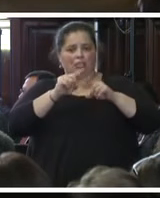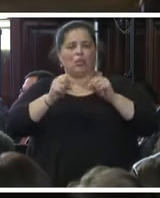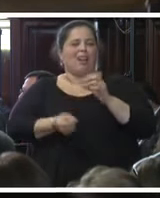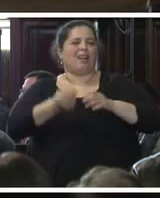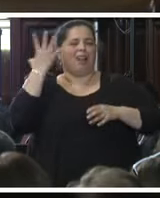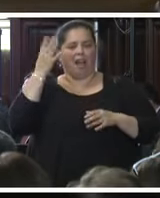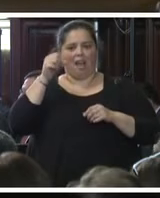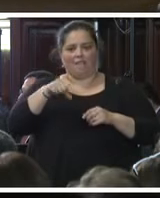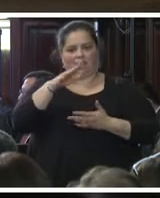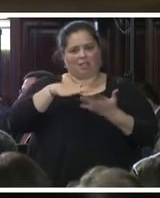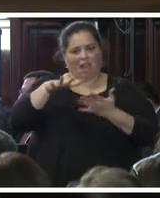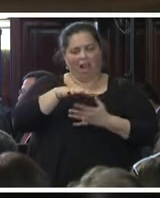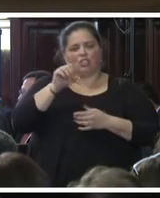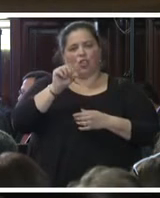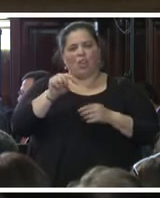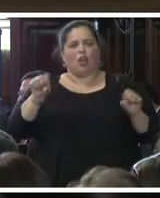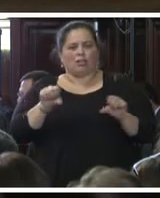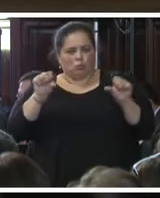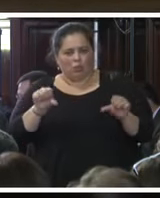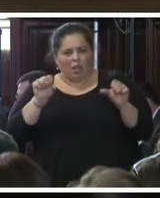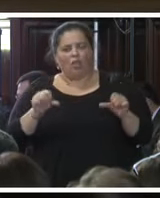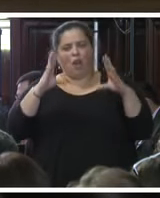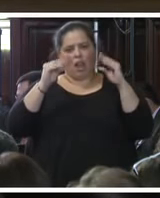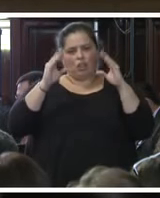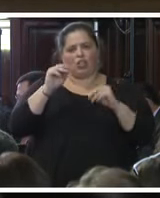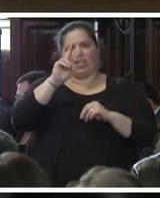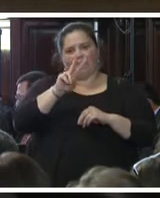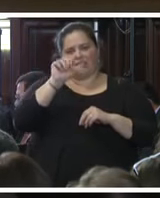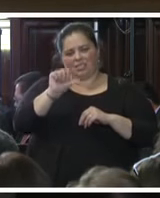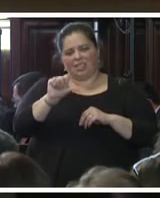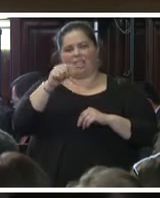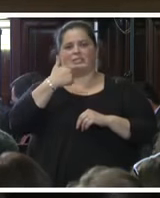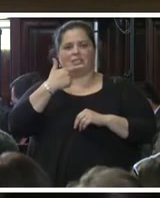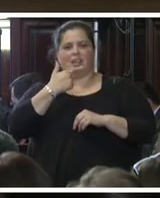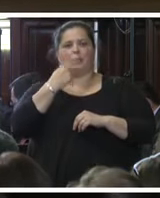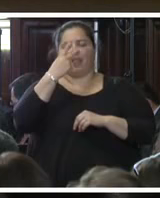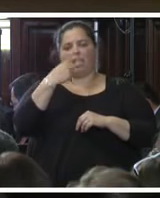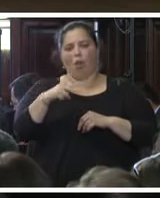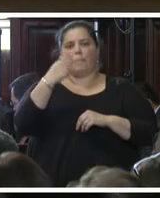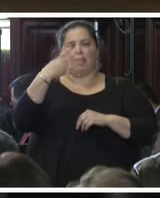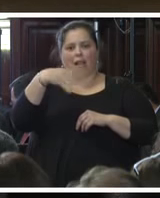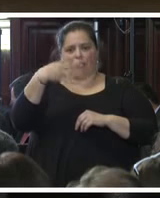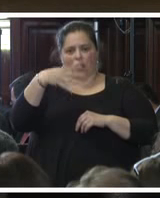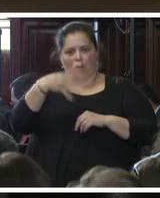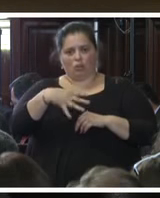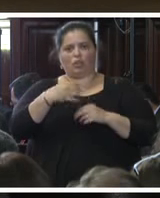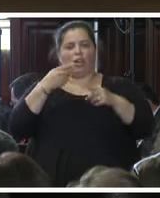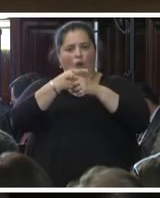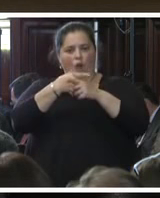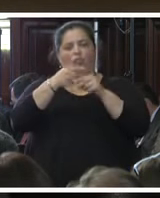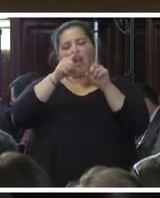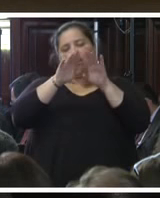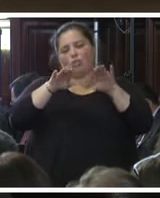de los hechos ocurridos la noche del 26 de septiembre de 2014 en agravio de los estudiantes